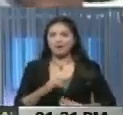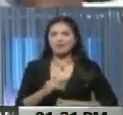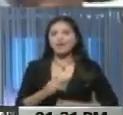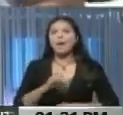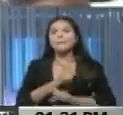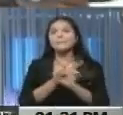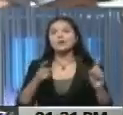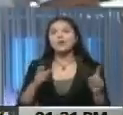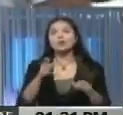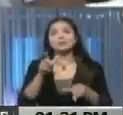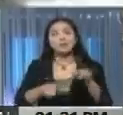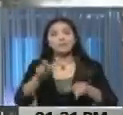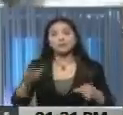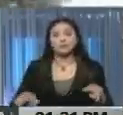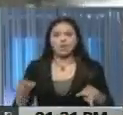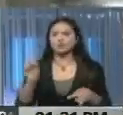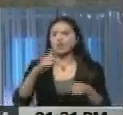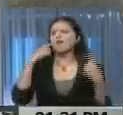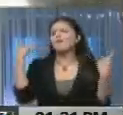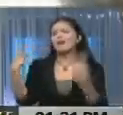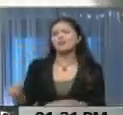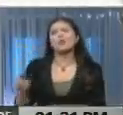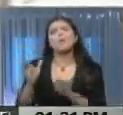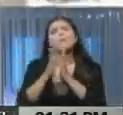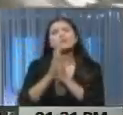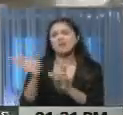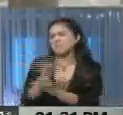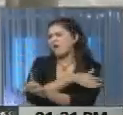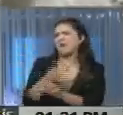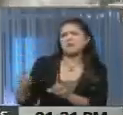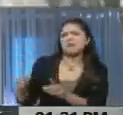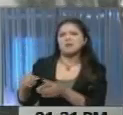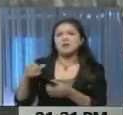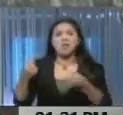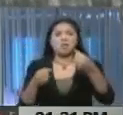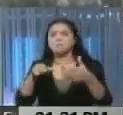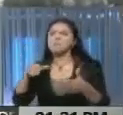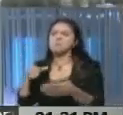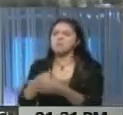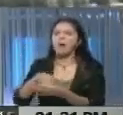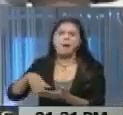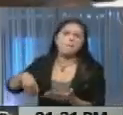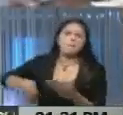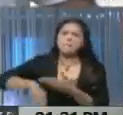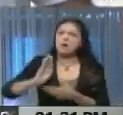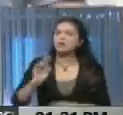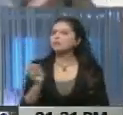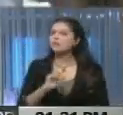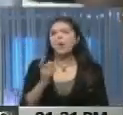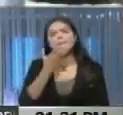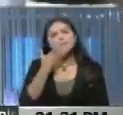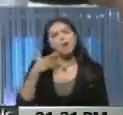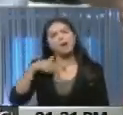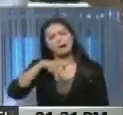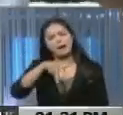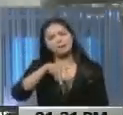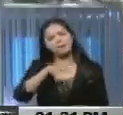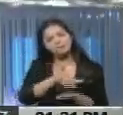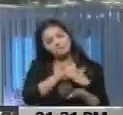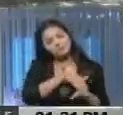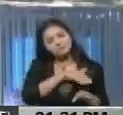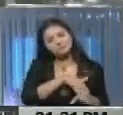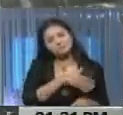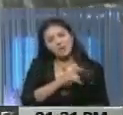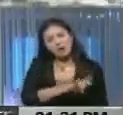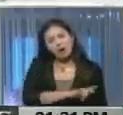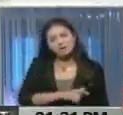Conscientizar la gente que no abandone, que no los maltrate, que no los atropegue, no los patees. Todo lo contrario, caminas, dale un cariñito, aunque sea